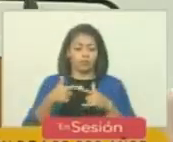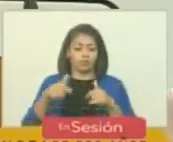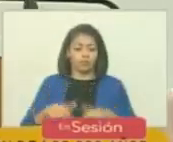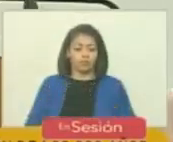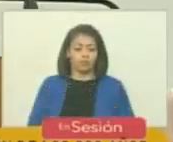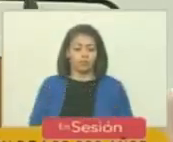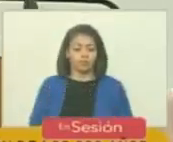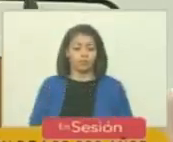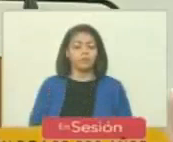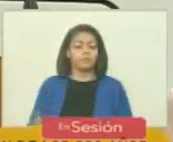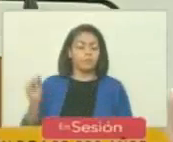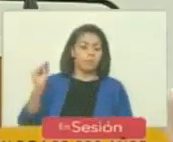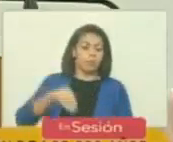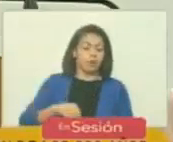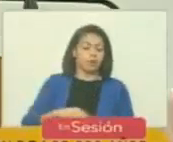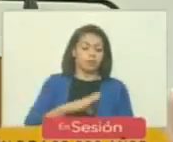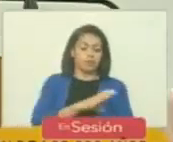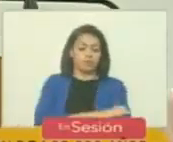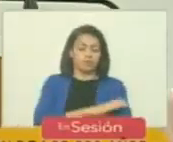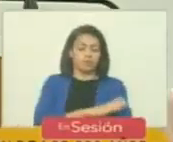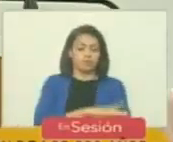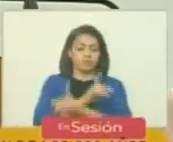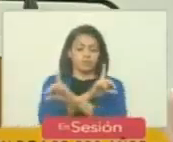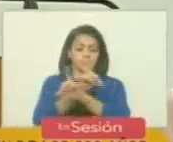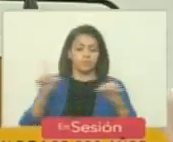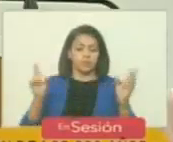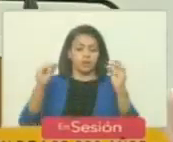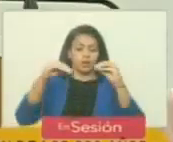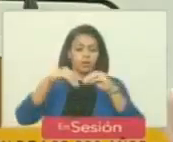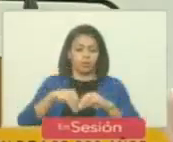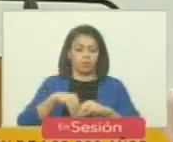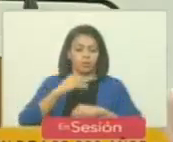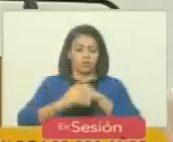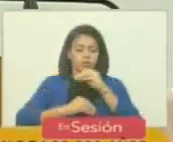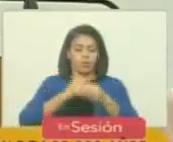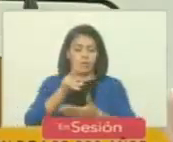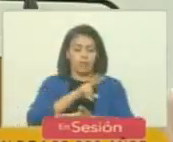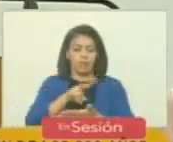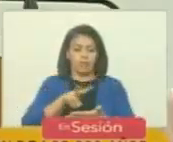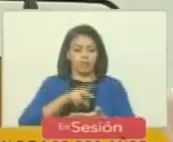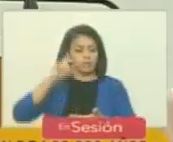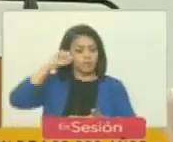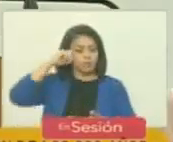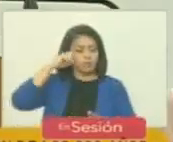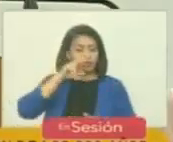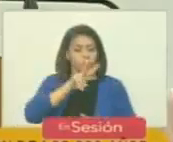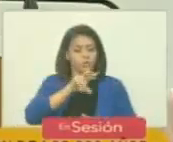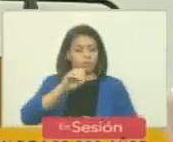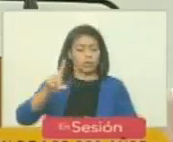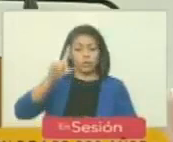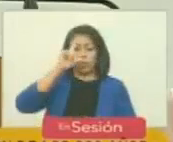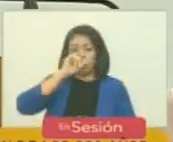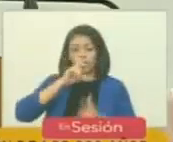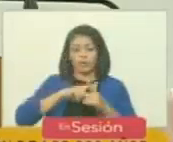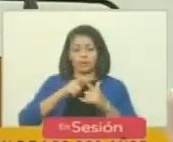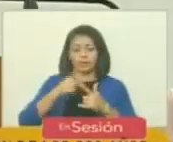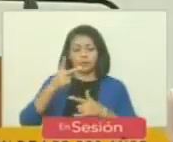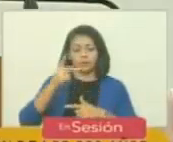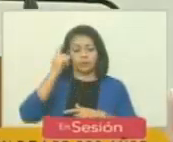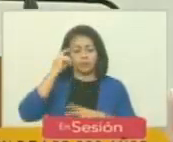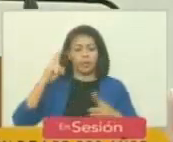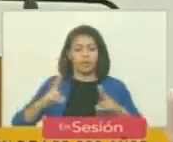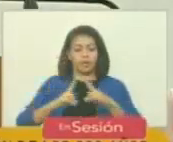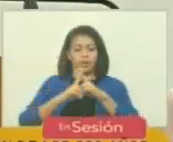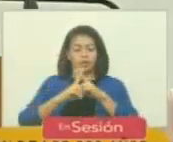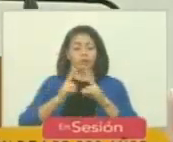sumarnos la oposición democrática al acuerdo que se acaba de leer en conmemoración de los 200 años de los dos días de encuentro